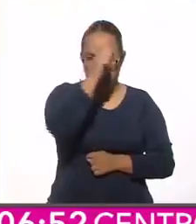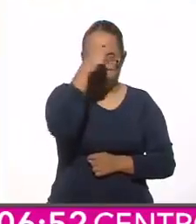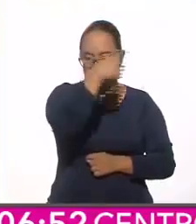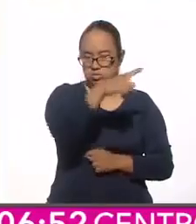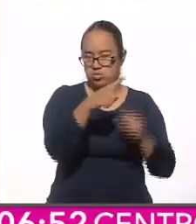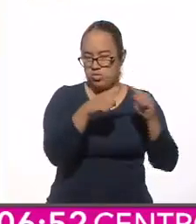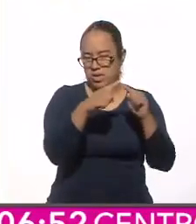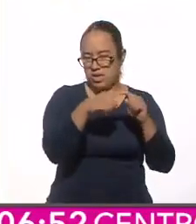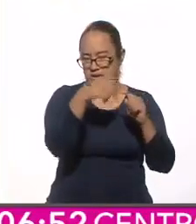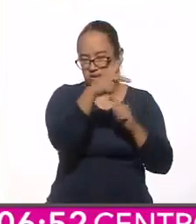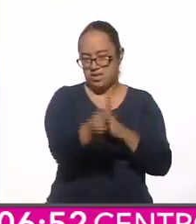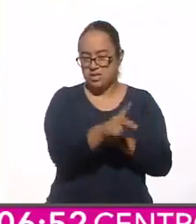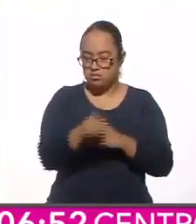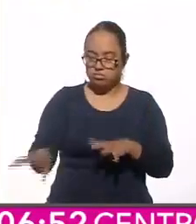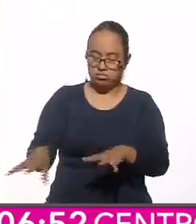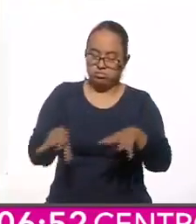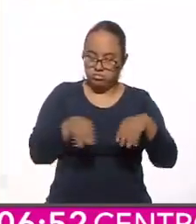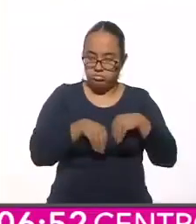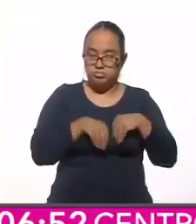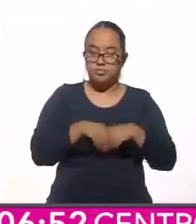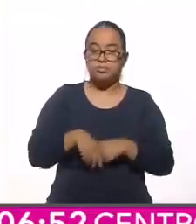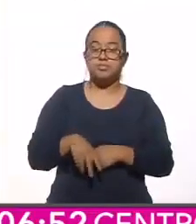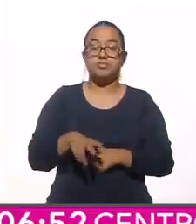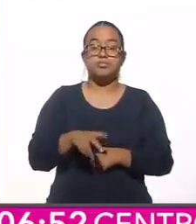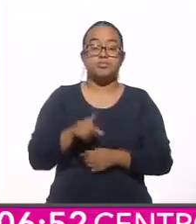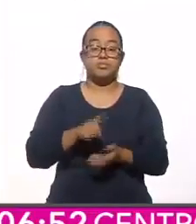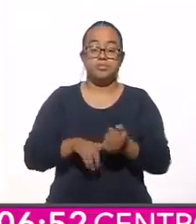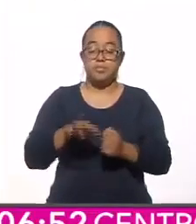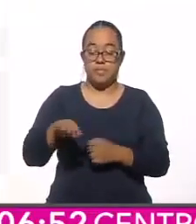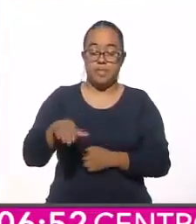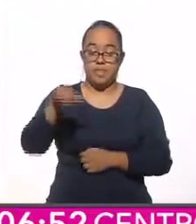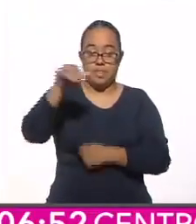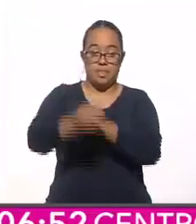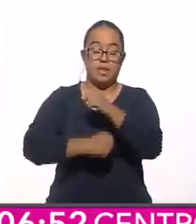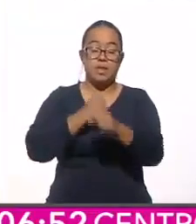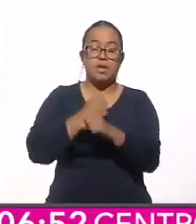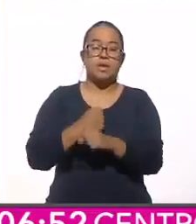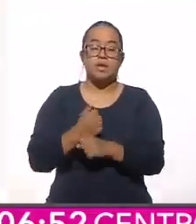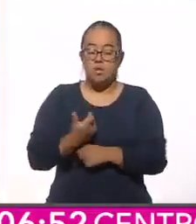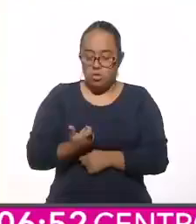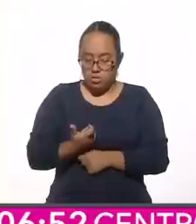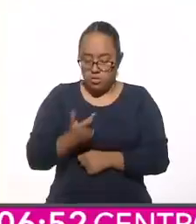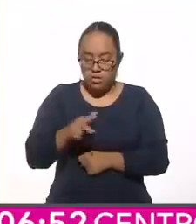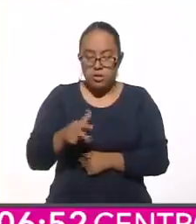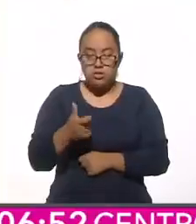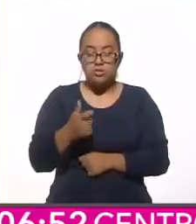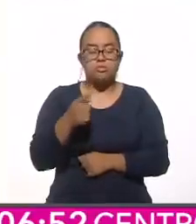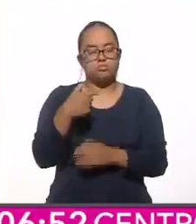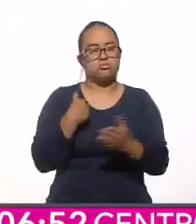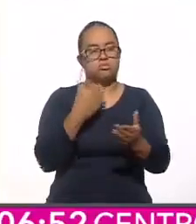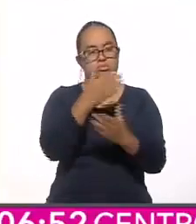A los 19 años, con ocho pesos en la bolsa, se fue a la ciudad de Durango para estudiar en el